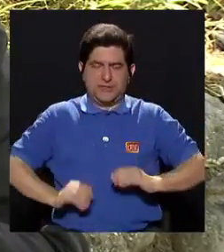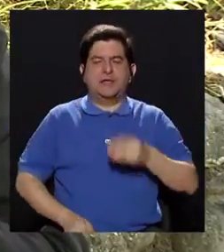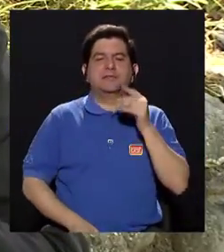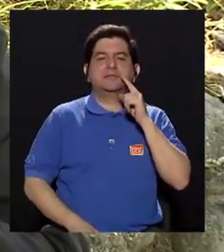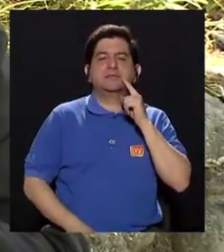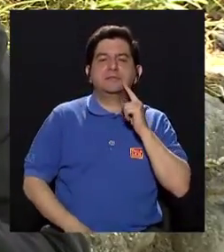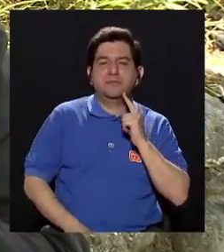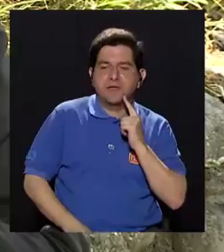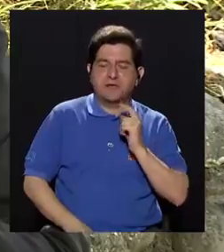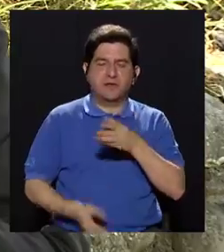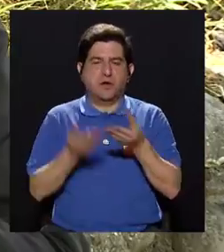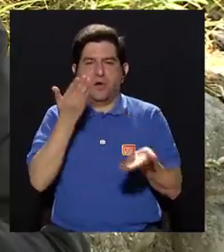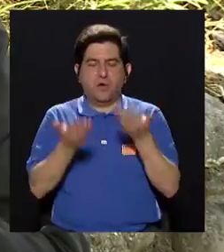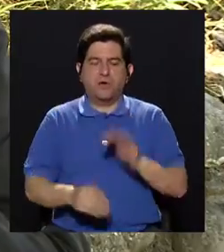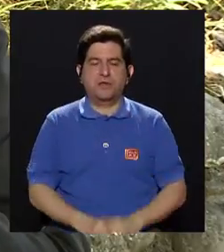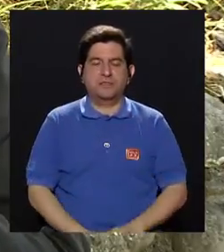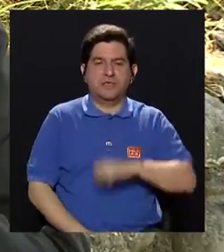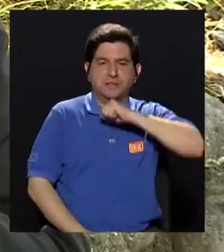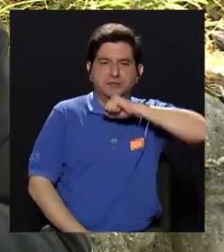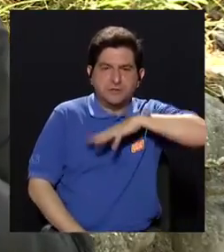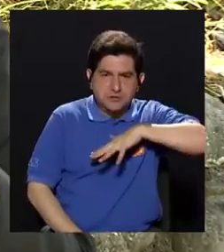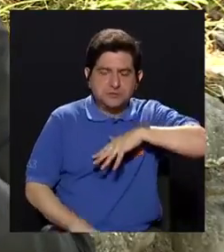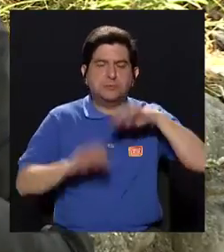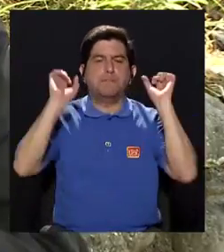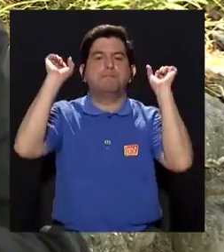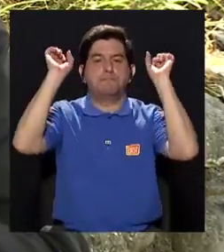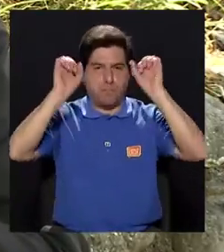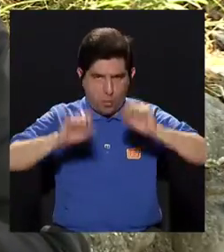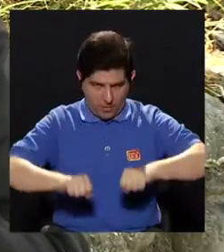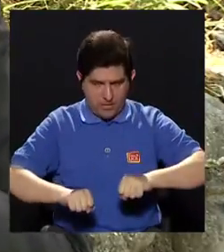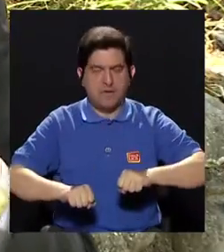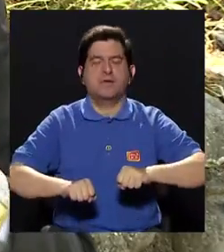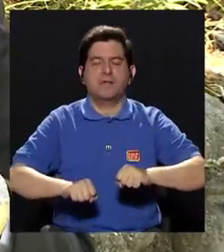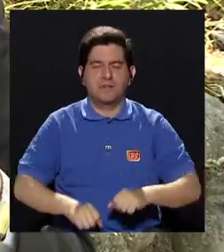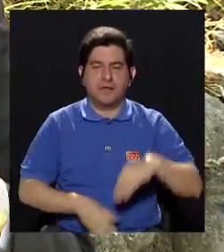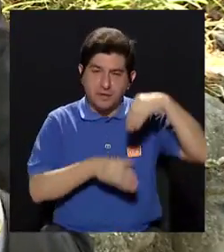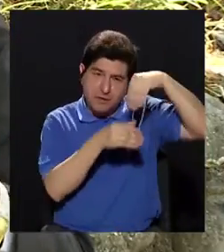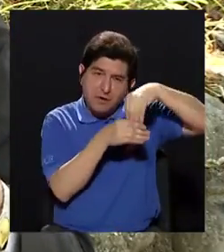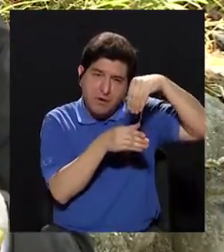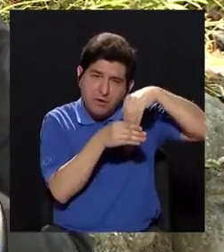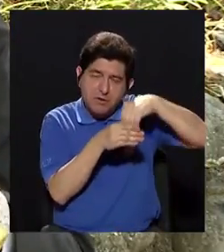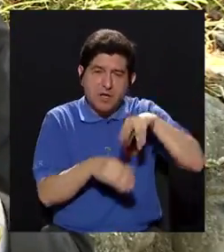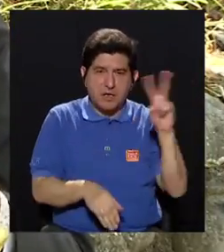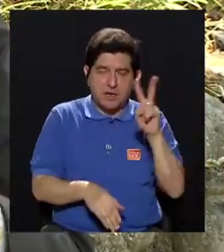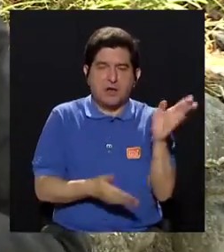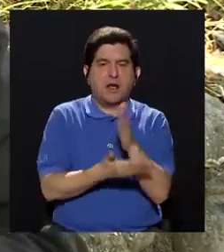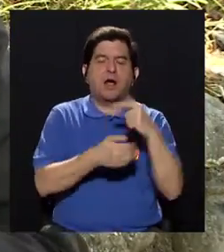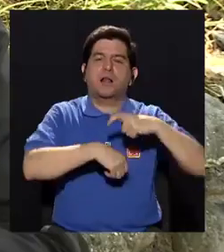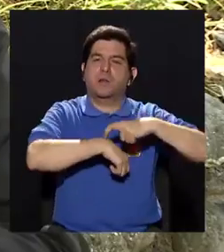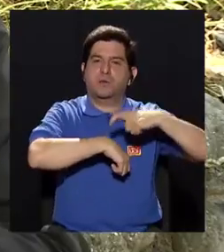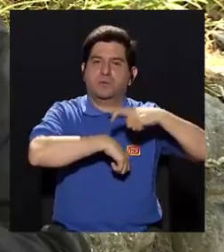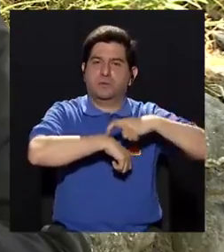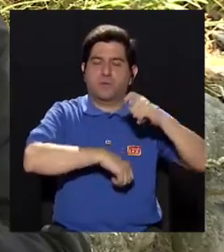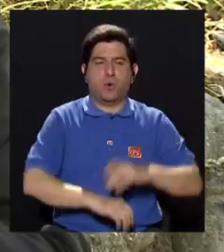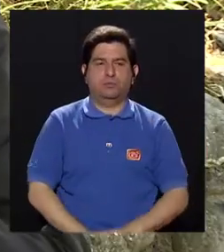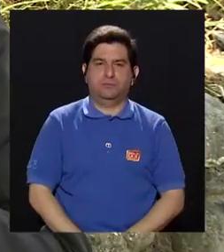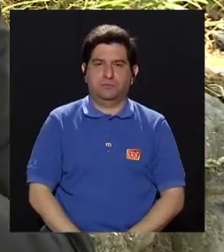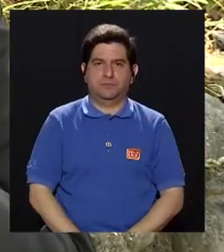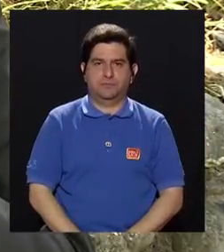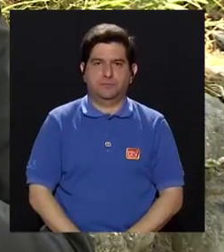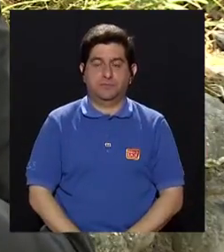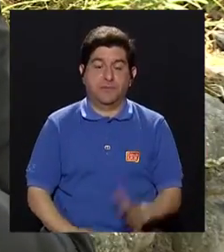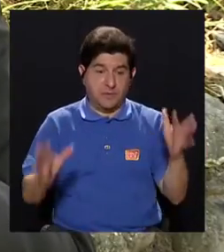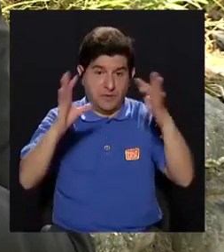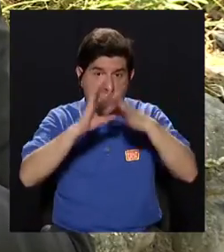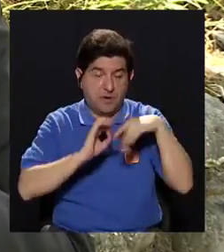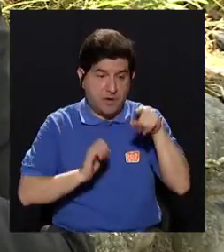por ejemplo la saliva o el semen, pueden albergar al virus por cierto tiempo. Y existe